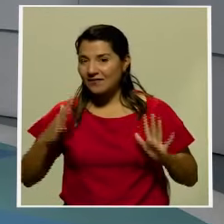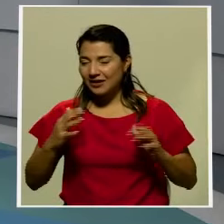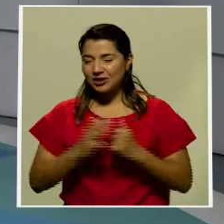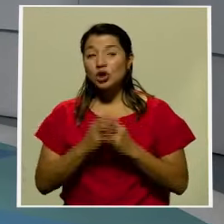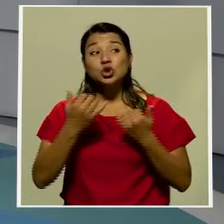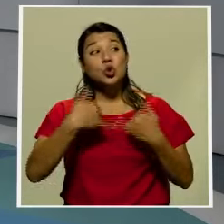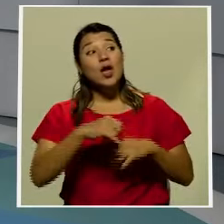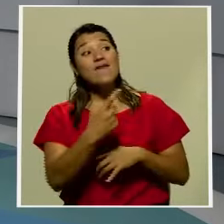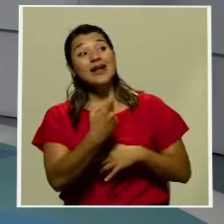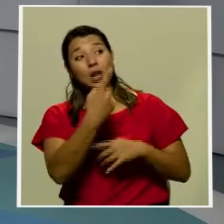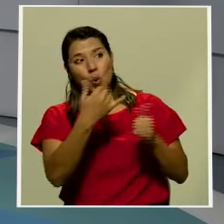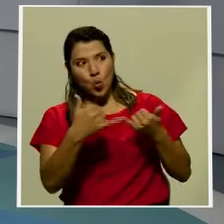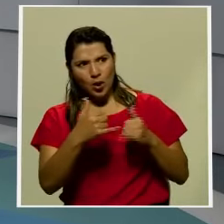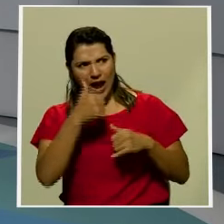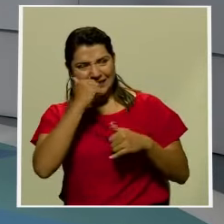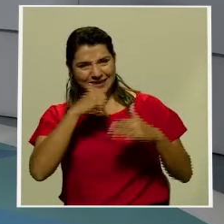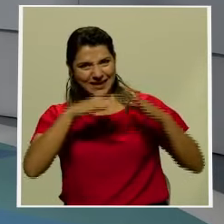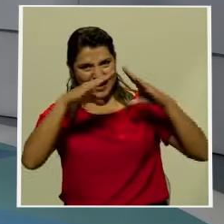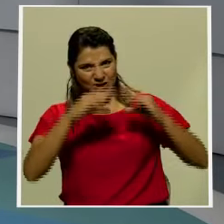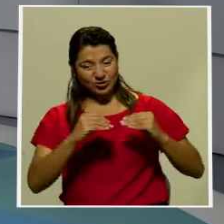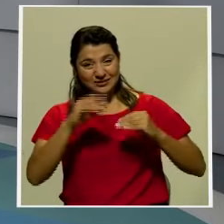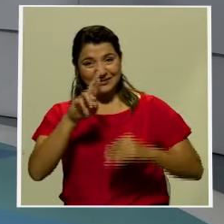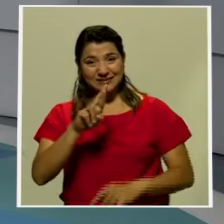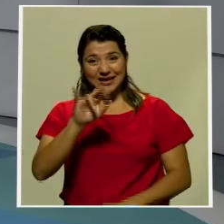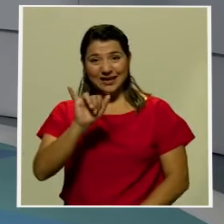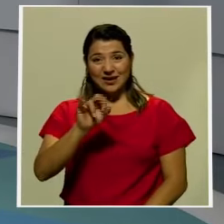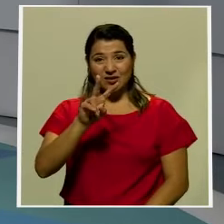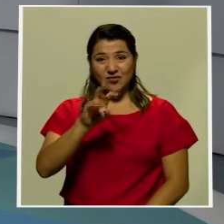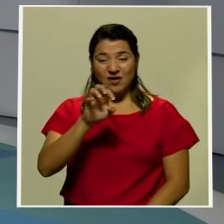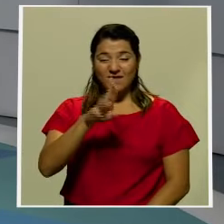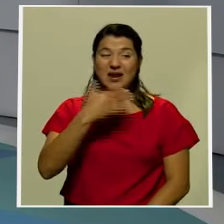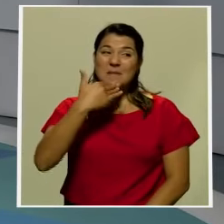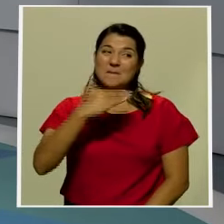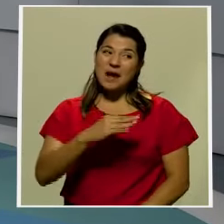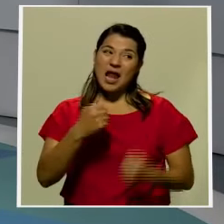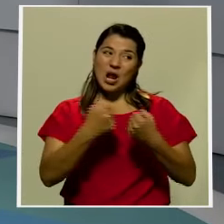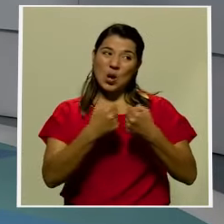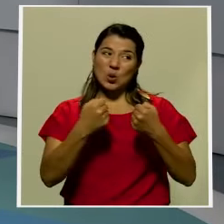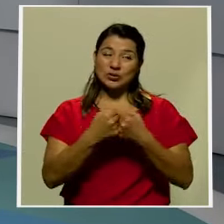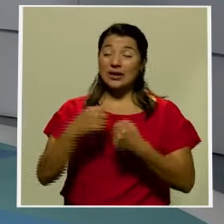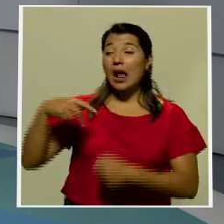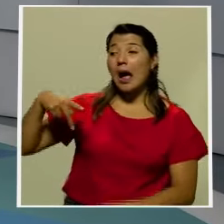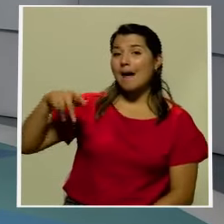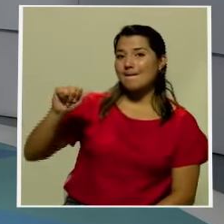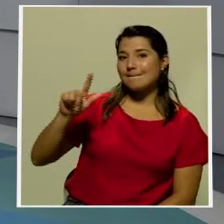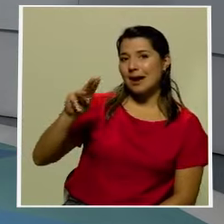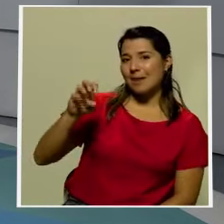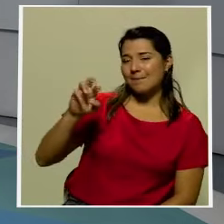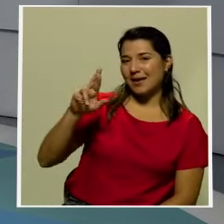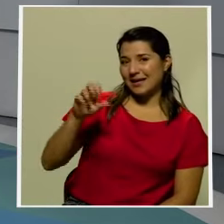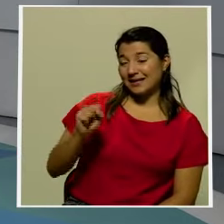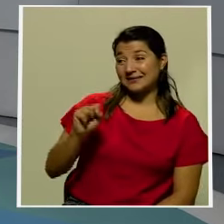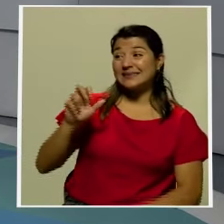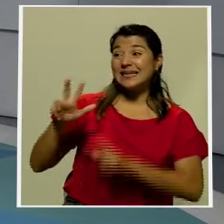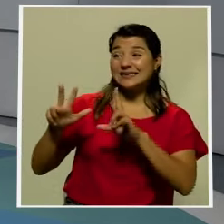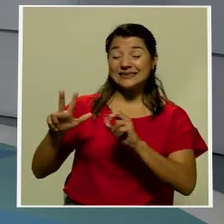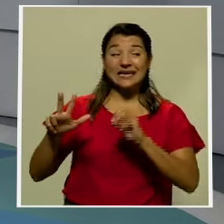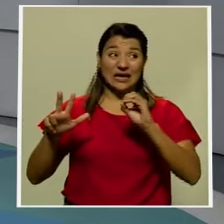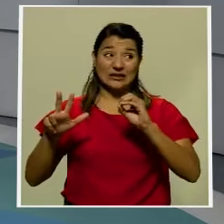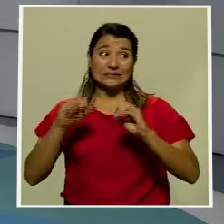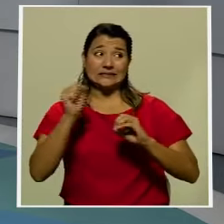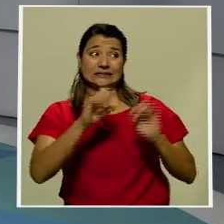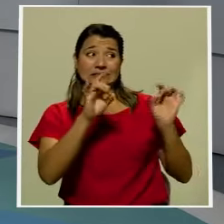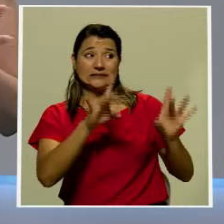partido. Falta un partido. Anoche a River le fue muy mal con... Con Palmeiras. Palmeiras. 3 por 0. 3 por 0, fatal.